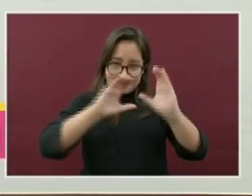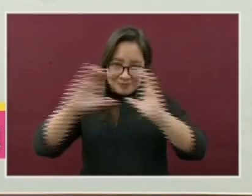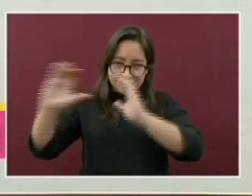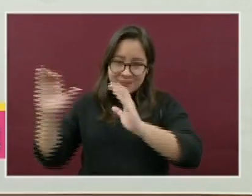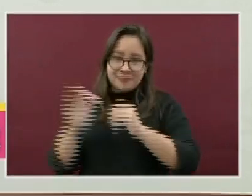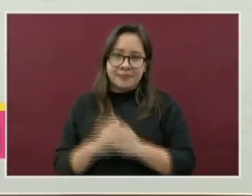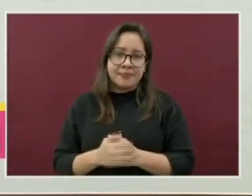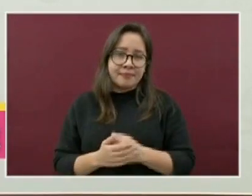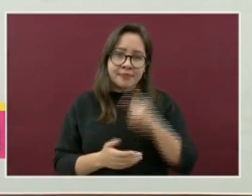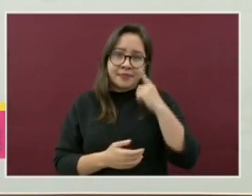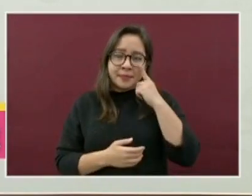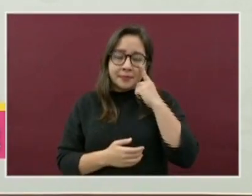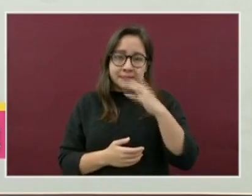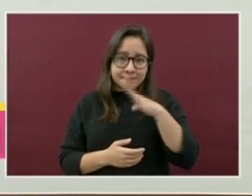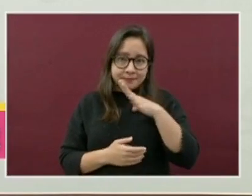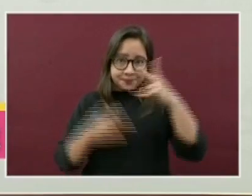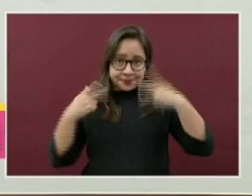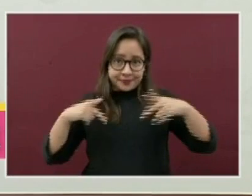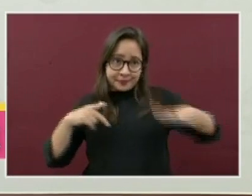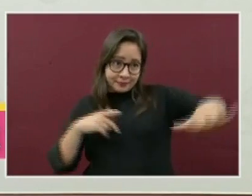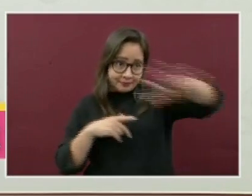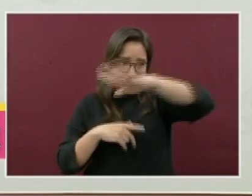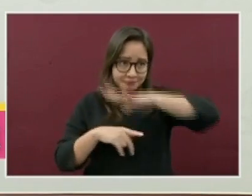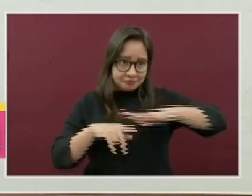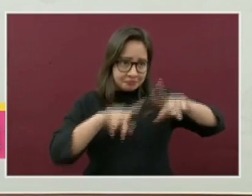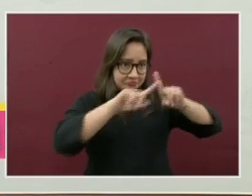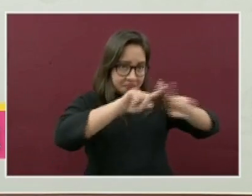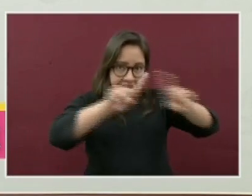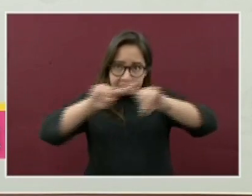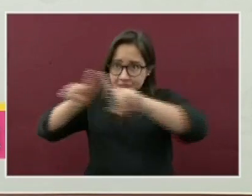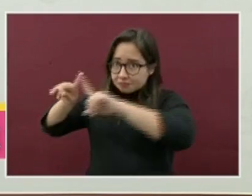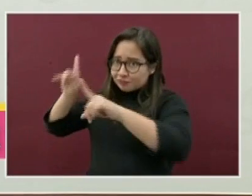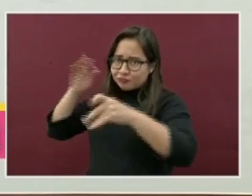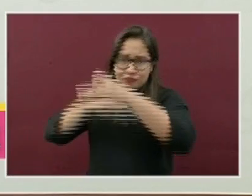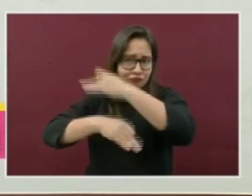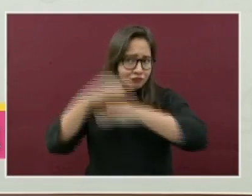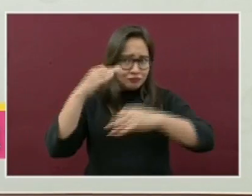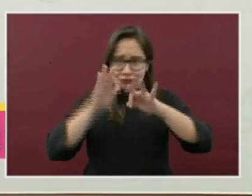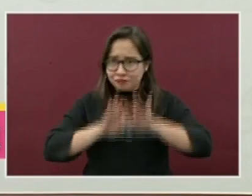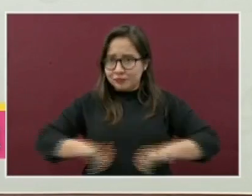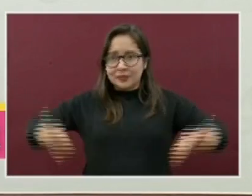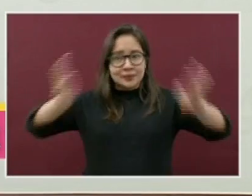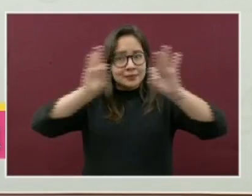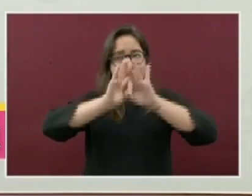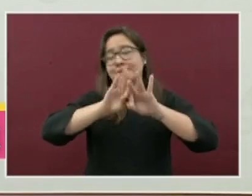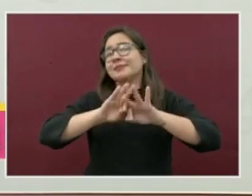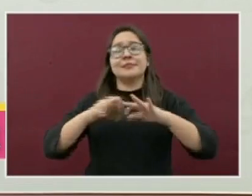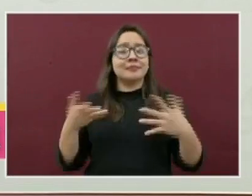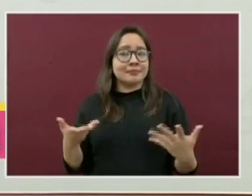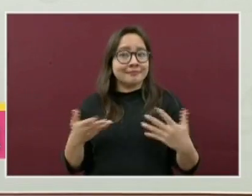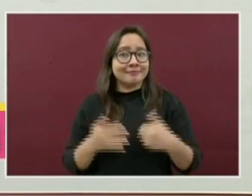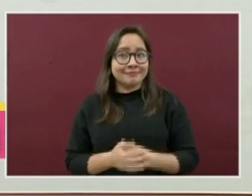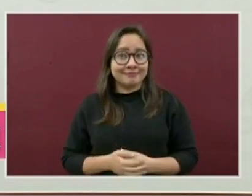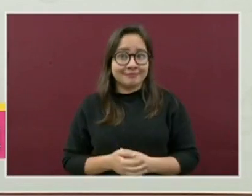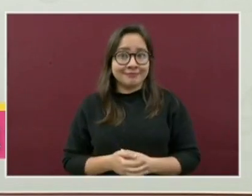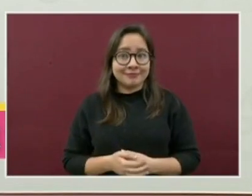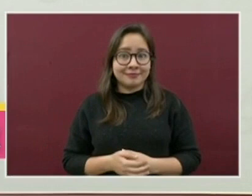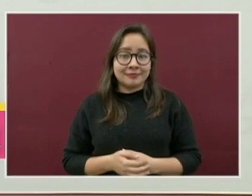para nosotros son de suma importancia. Desde luego está el de las y los